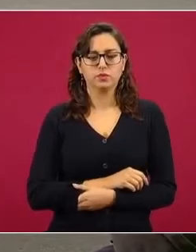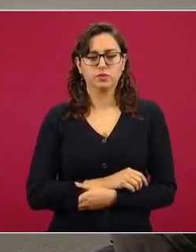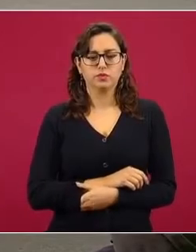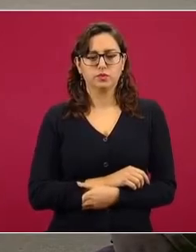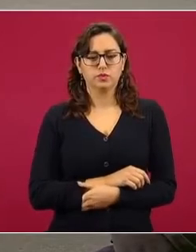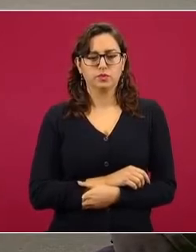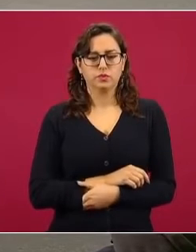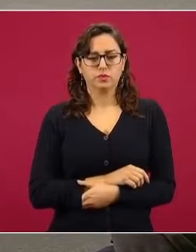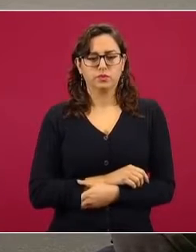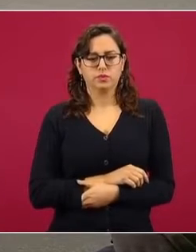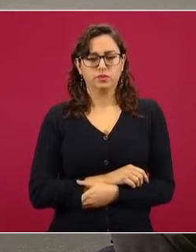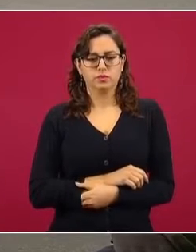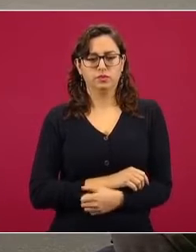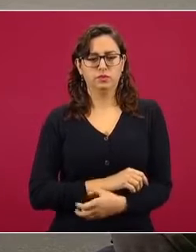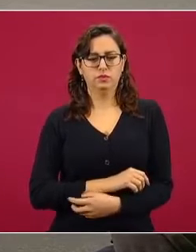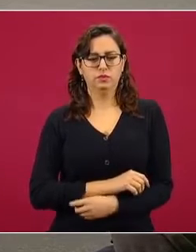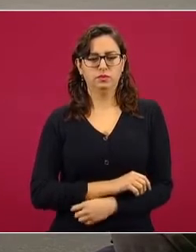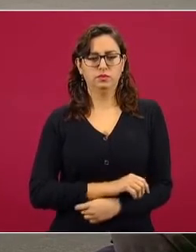Síguele.